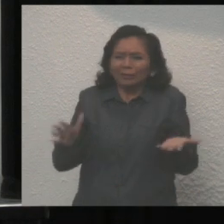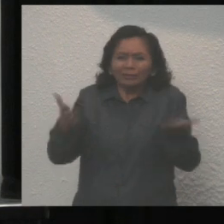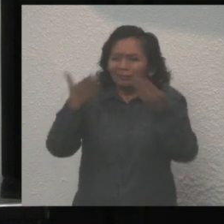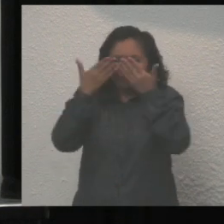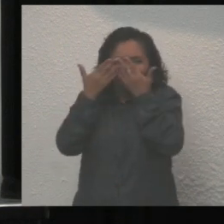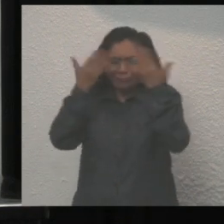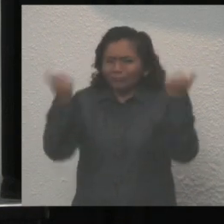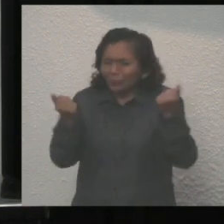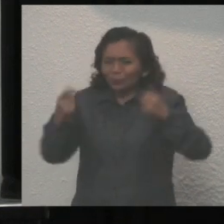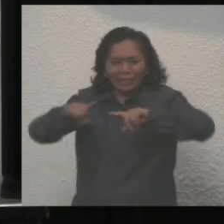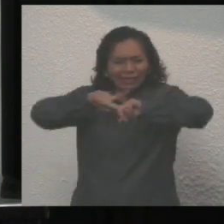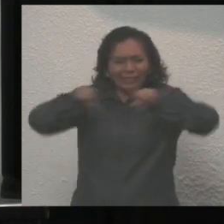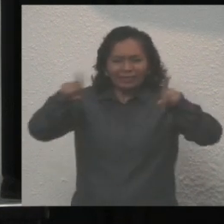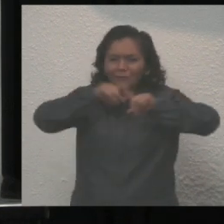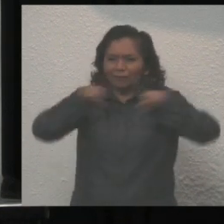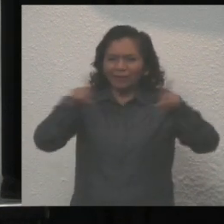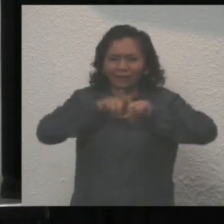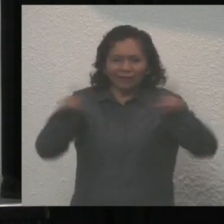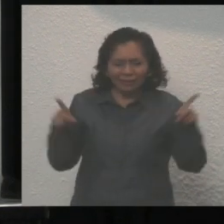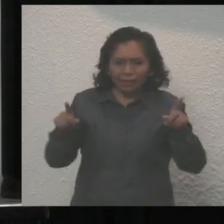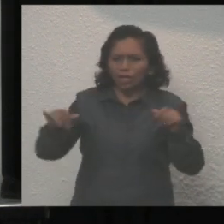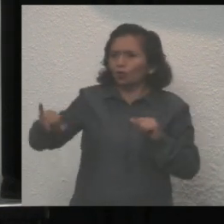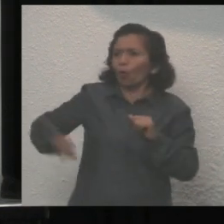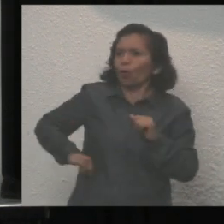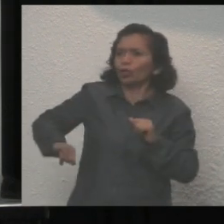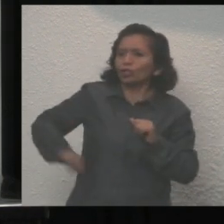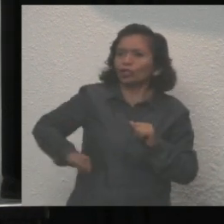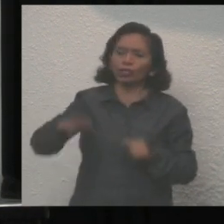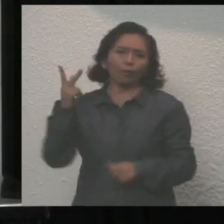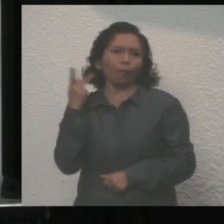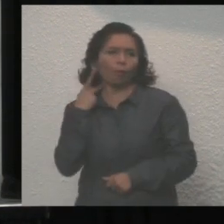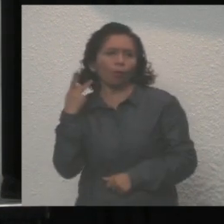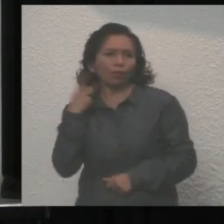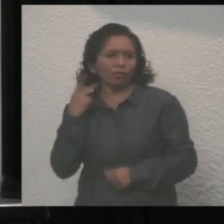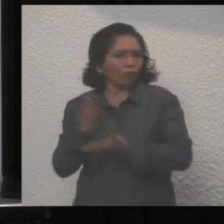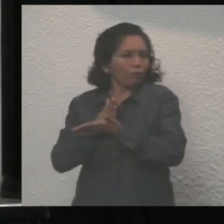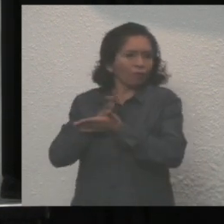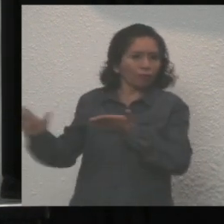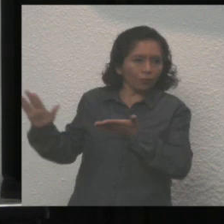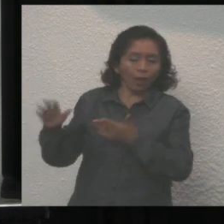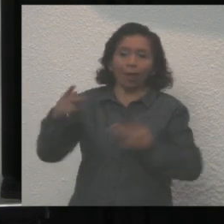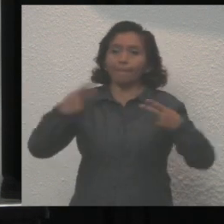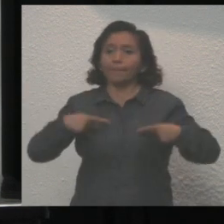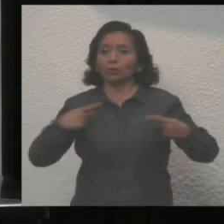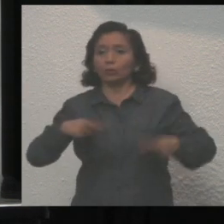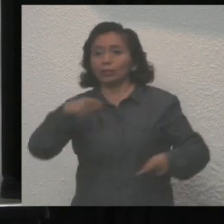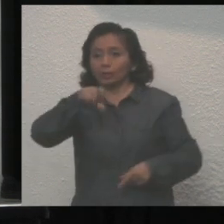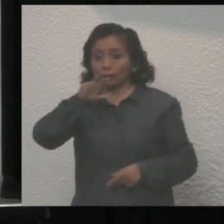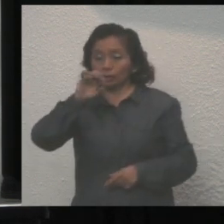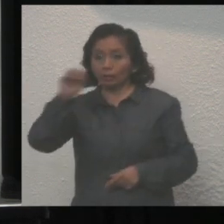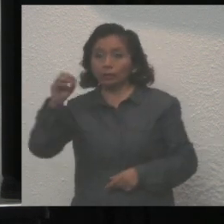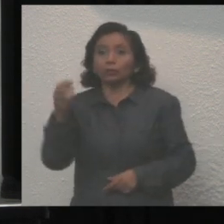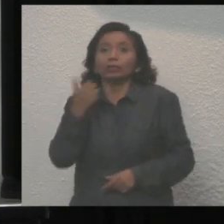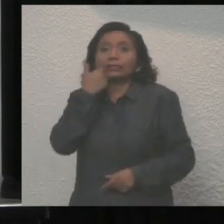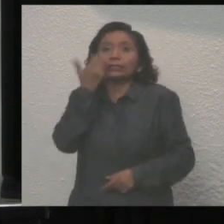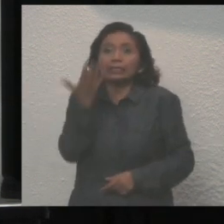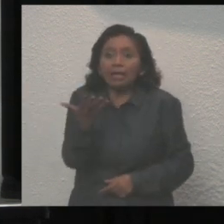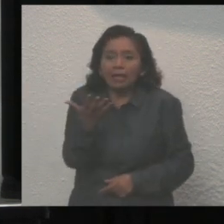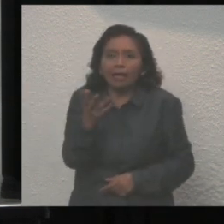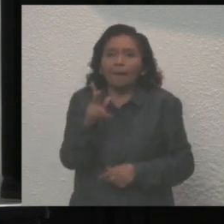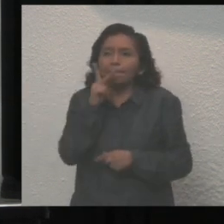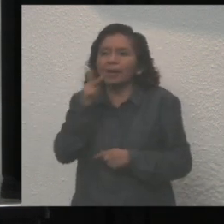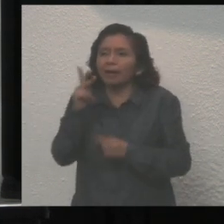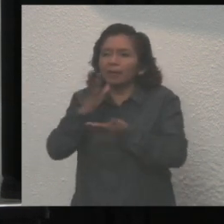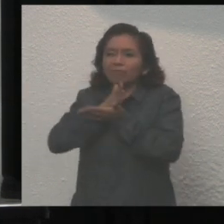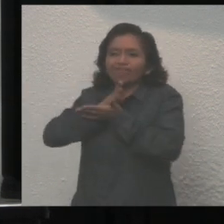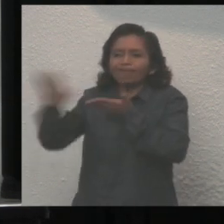de nuestras diferencias ni de nuestros intereses políticos. La gente de Quintana Roo quiere más hechos y menos palabras.